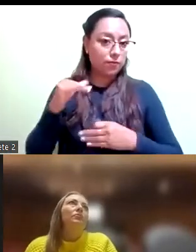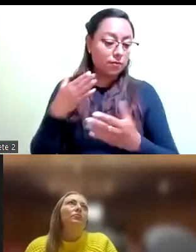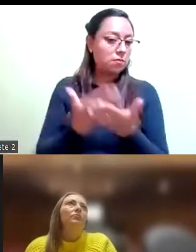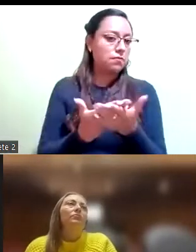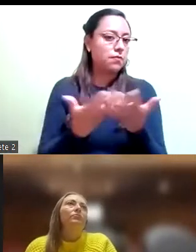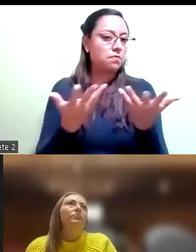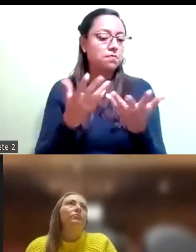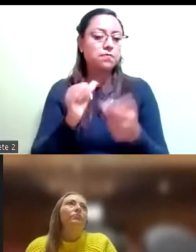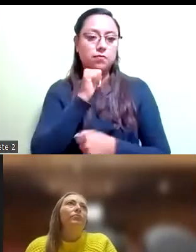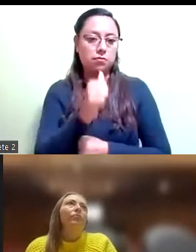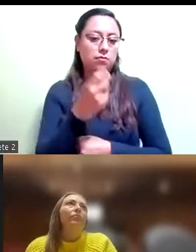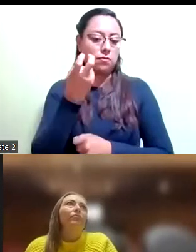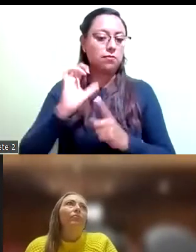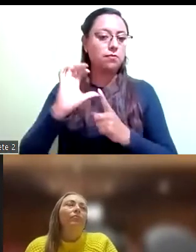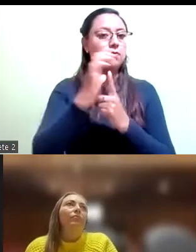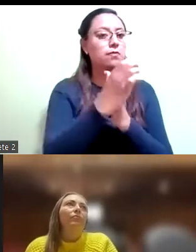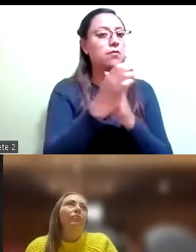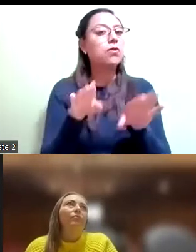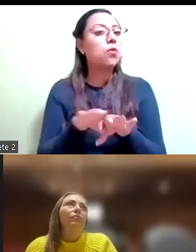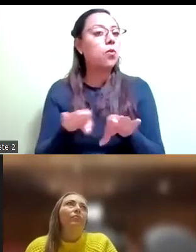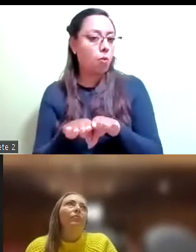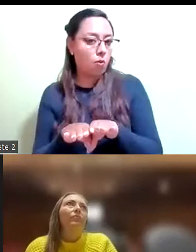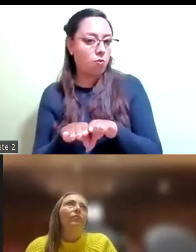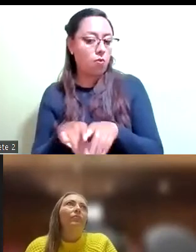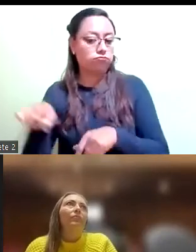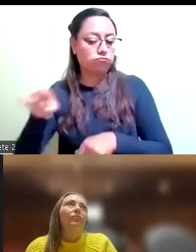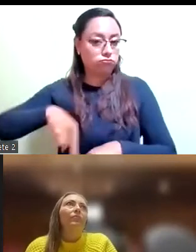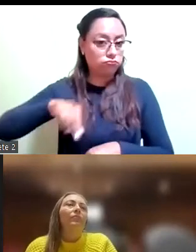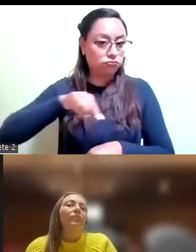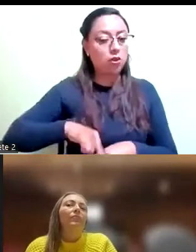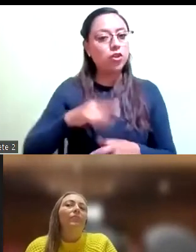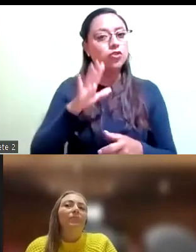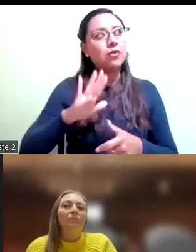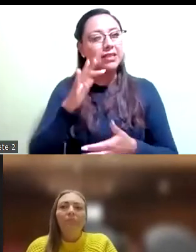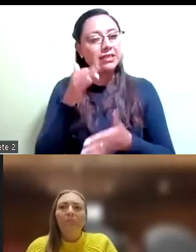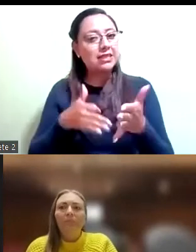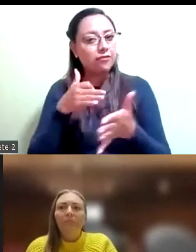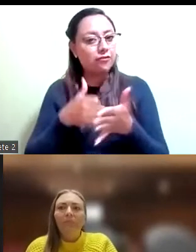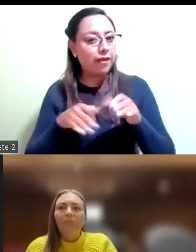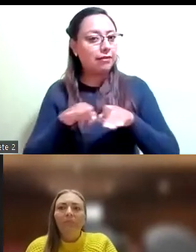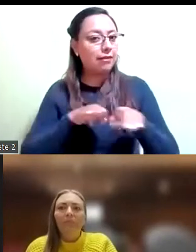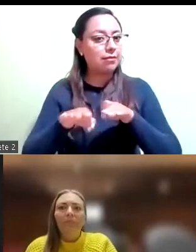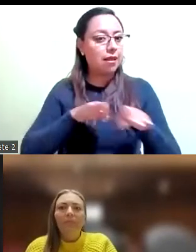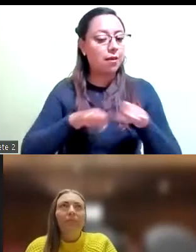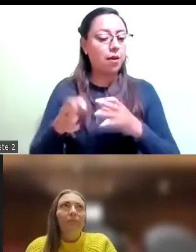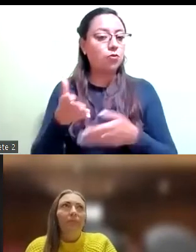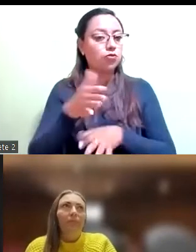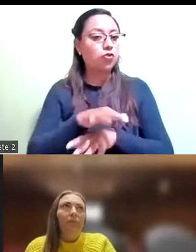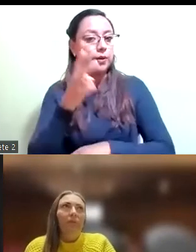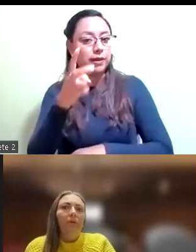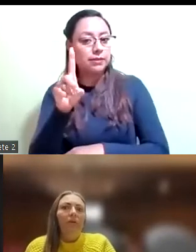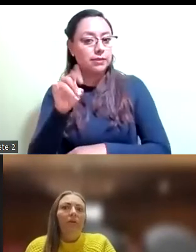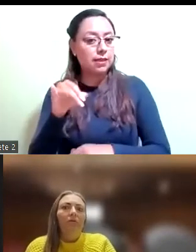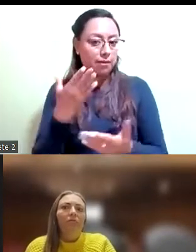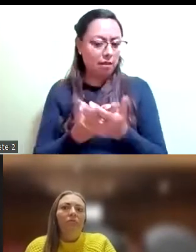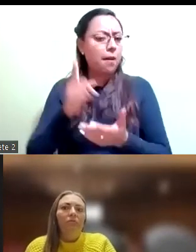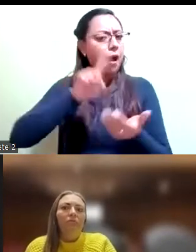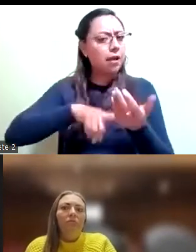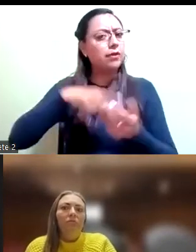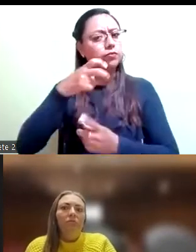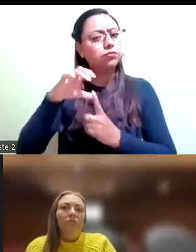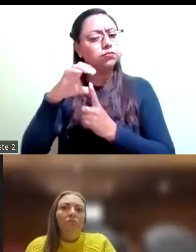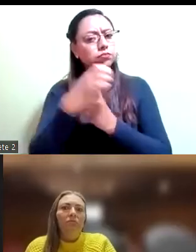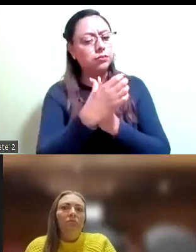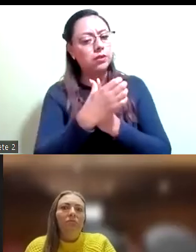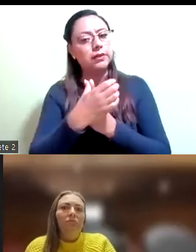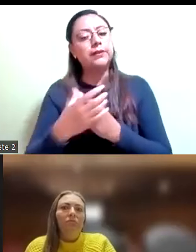comisión ha tenido o le ha faltado un trabajo de dictaminación propio de la misma comisión. Aquí en el plan anual de trabajo